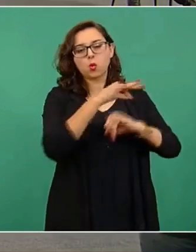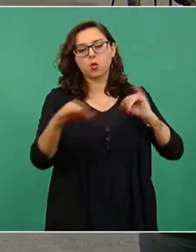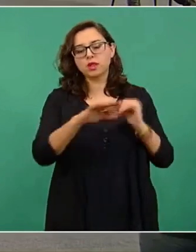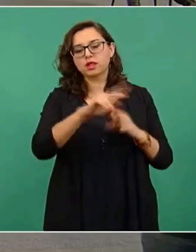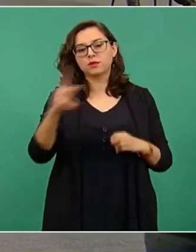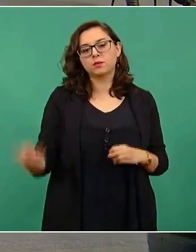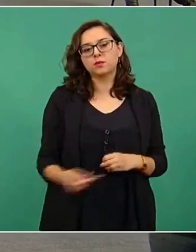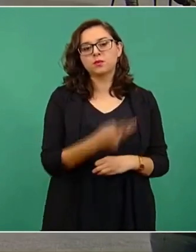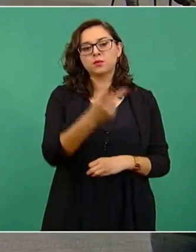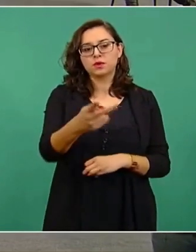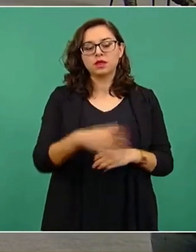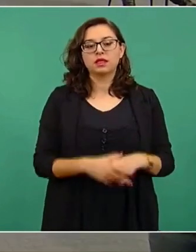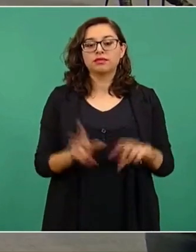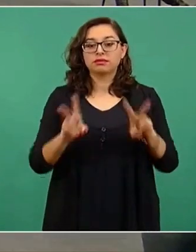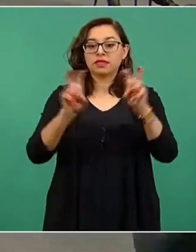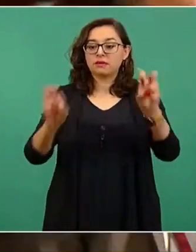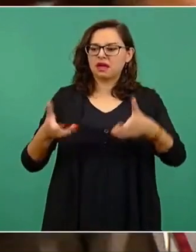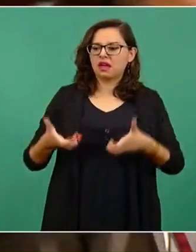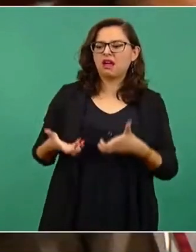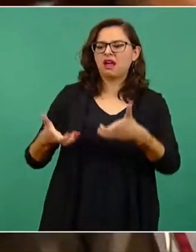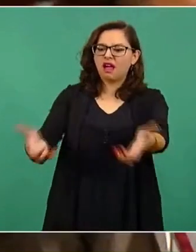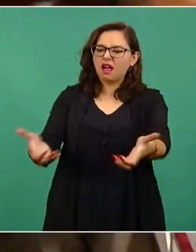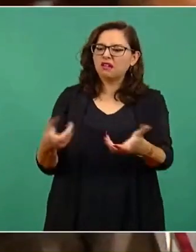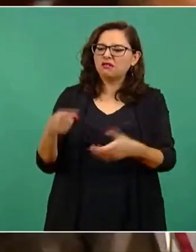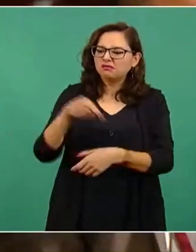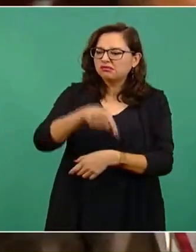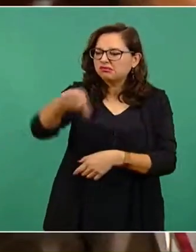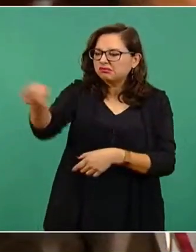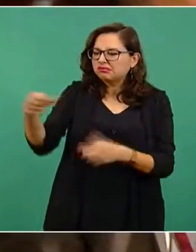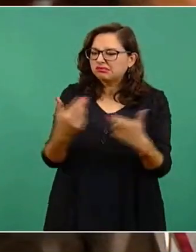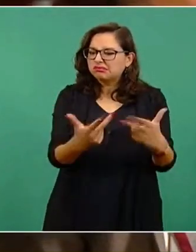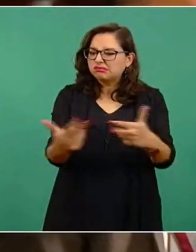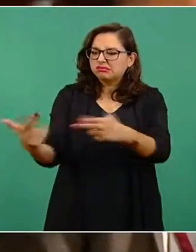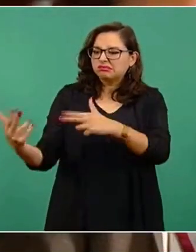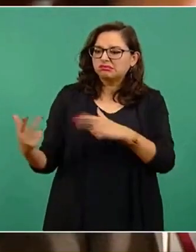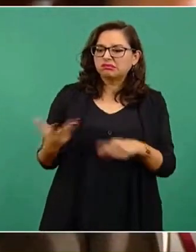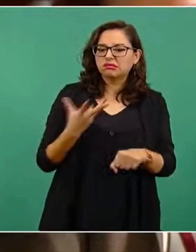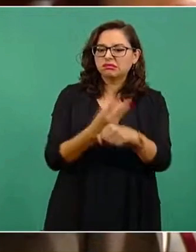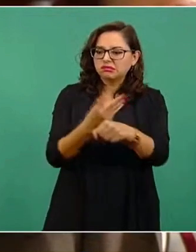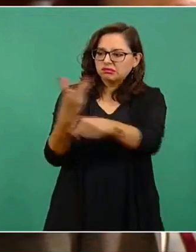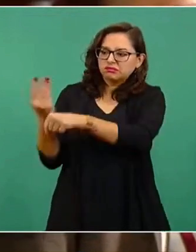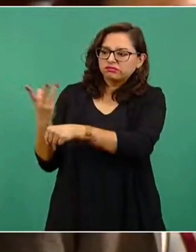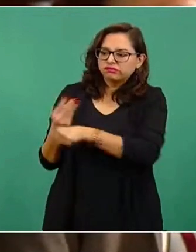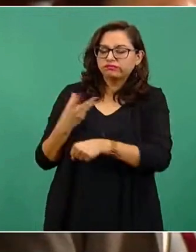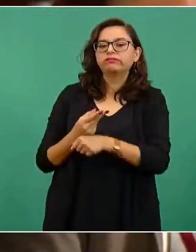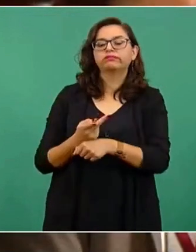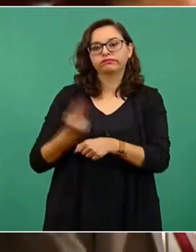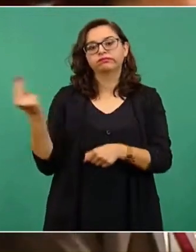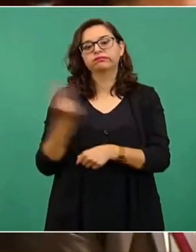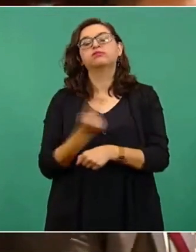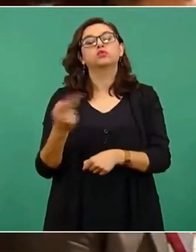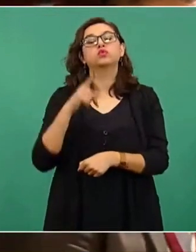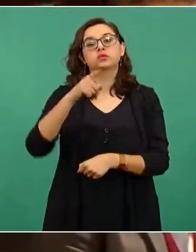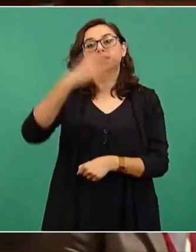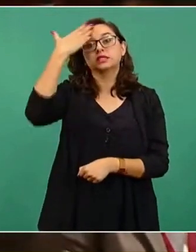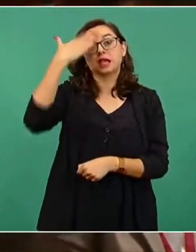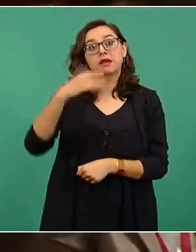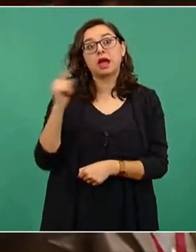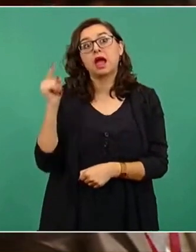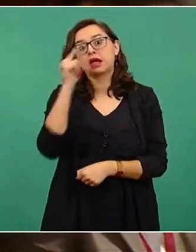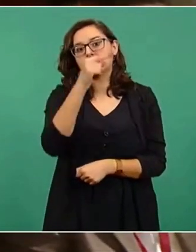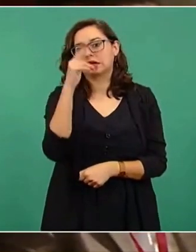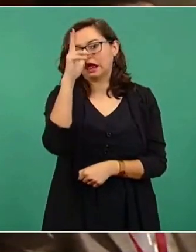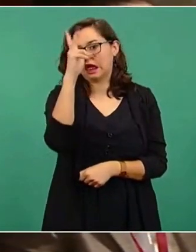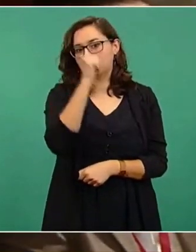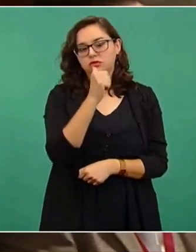Nunció del programa de bacheo, bueno, en Hermosillo, pues usted sabe, uno de los principales problemas son los baches. Entonces,